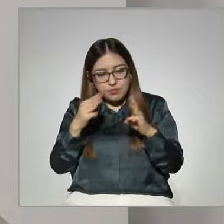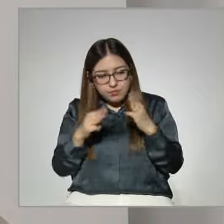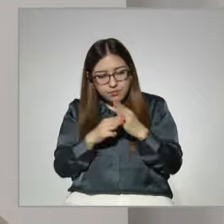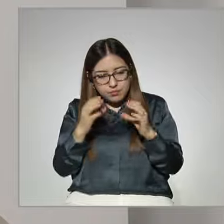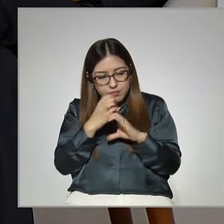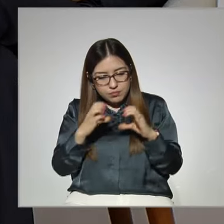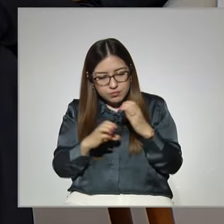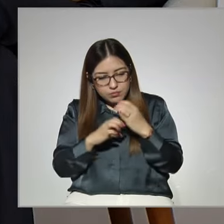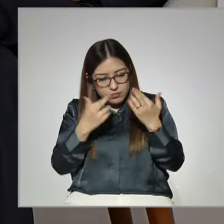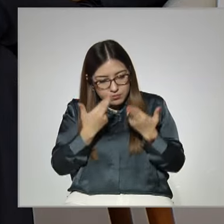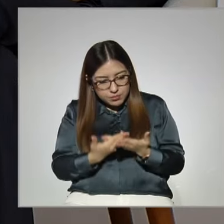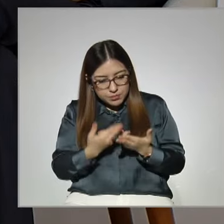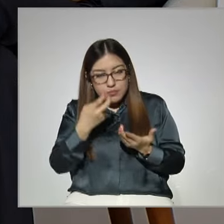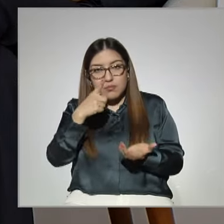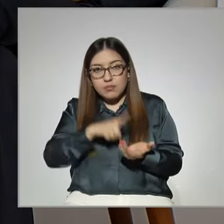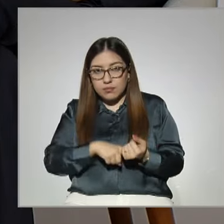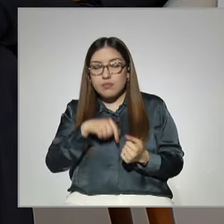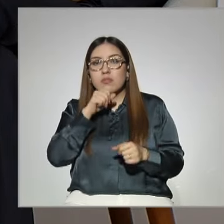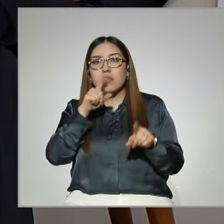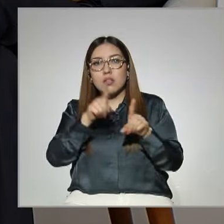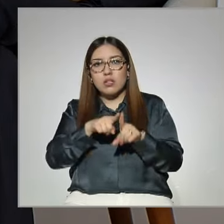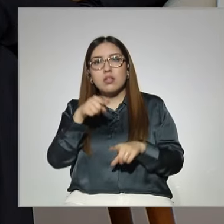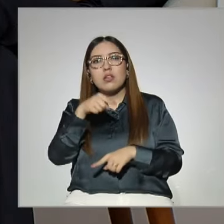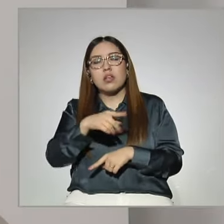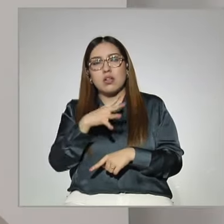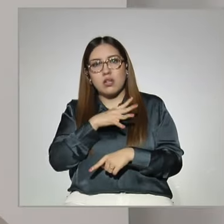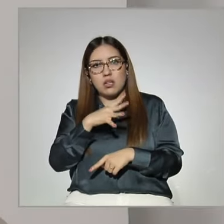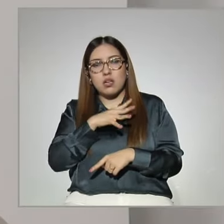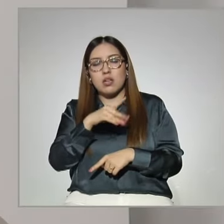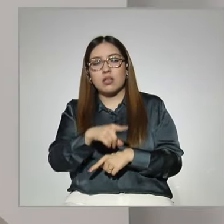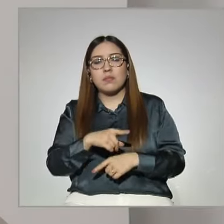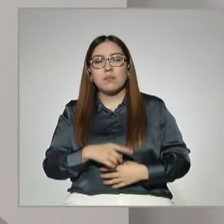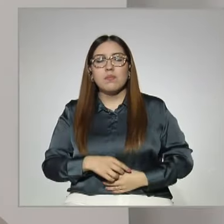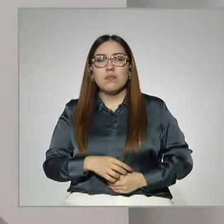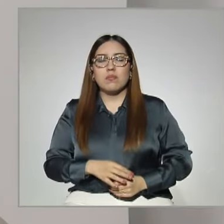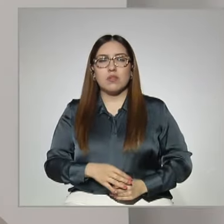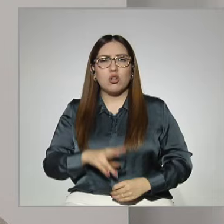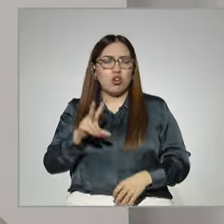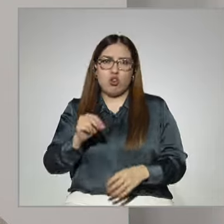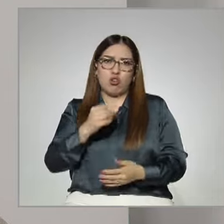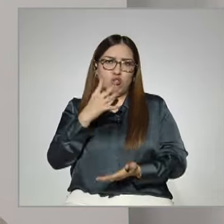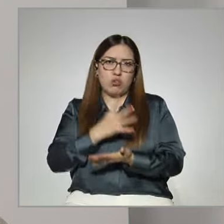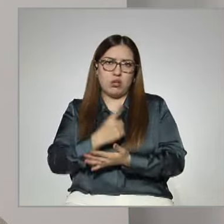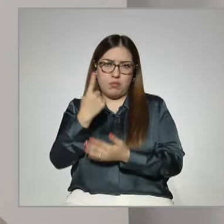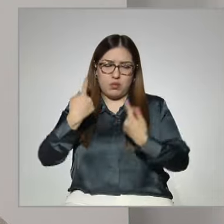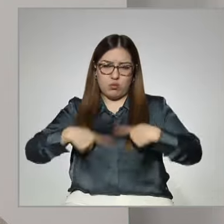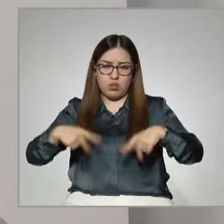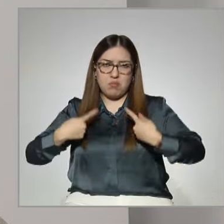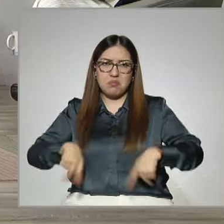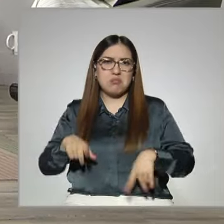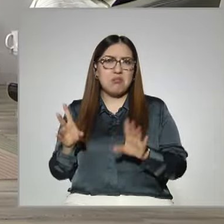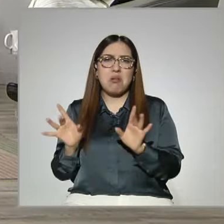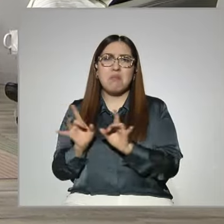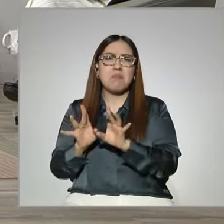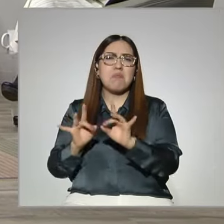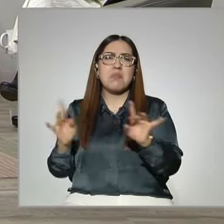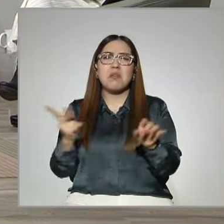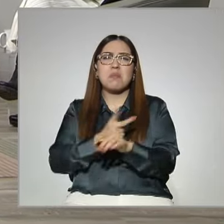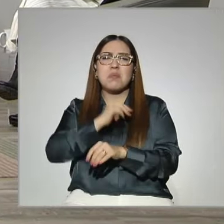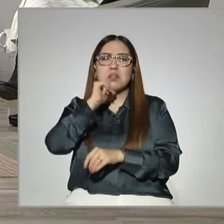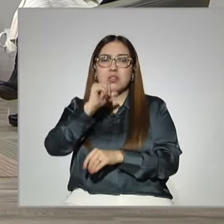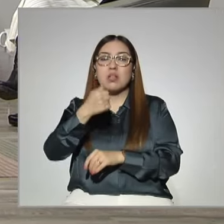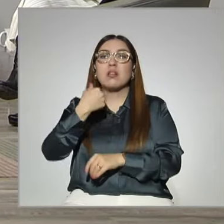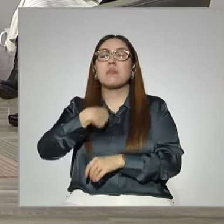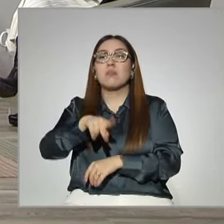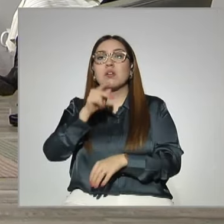contenidos. Se hacen también, no solo para una persona que no tiene ningún tipo de dificultad, pero se hacen